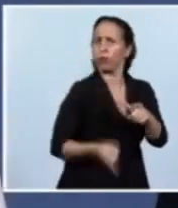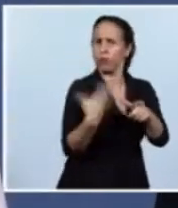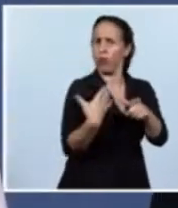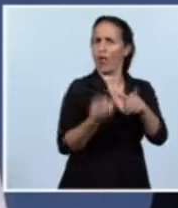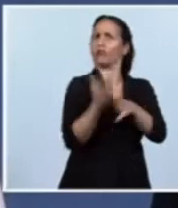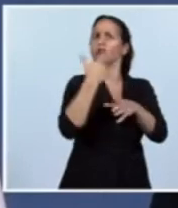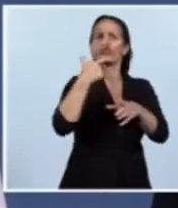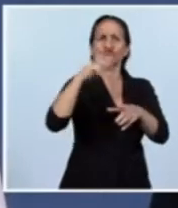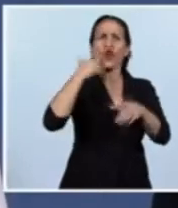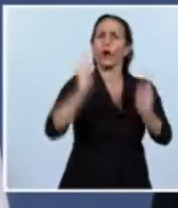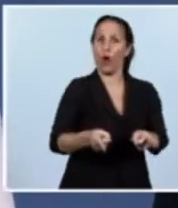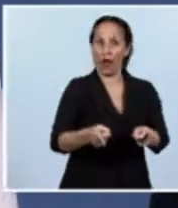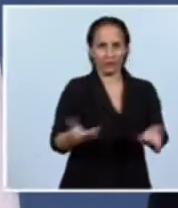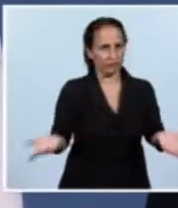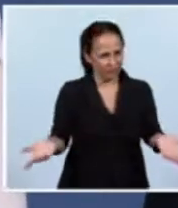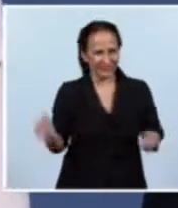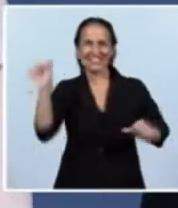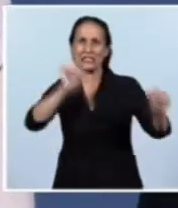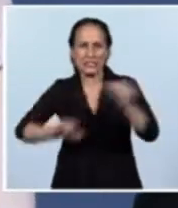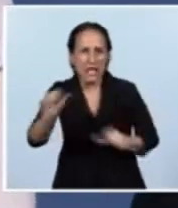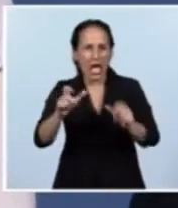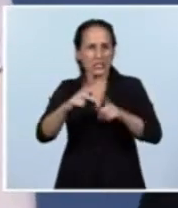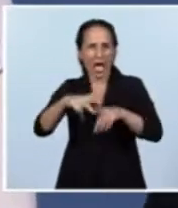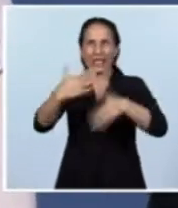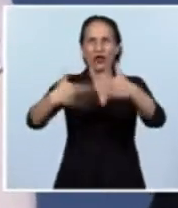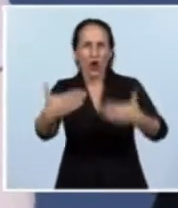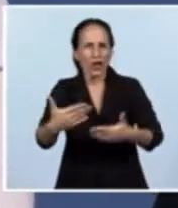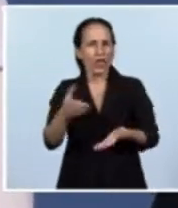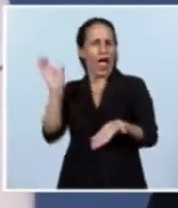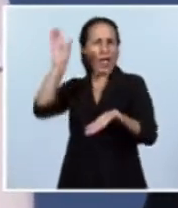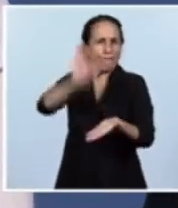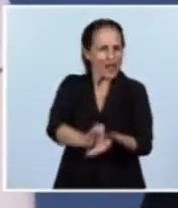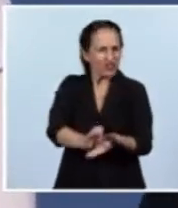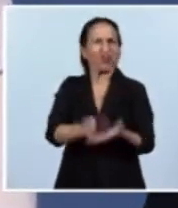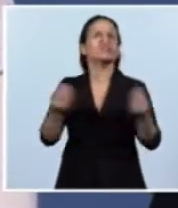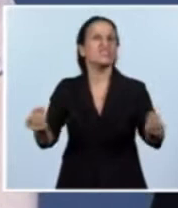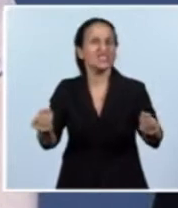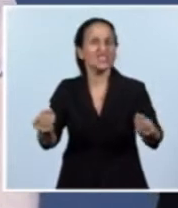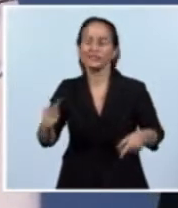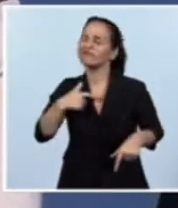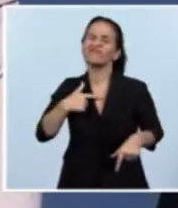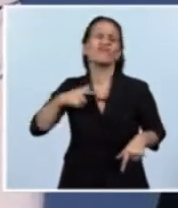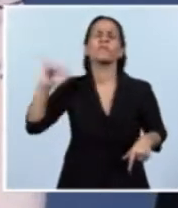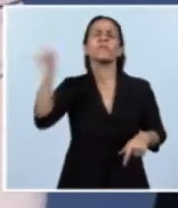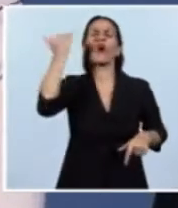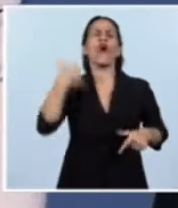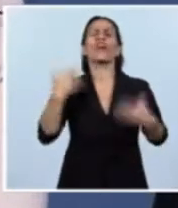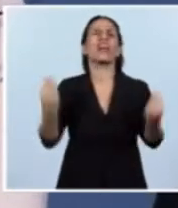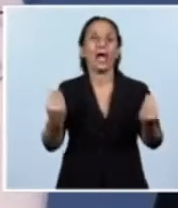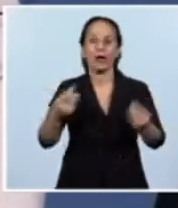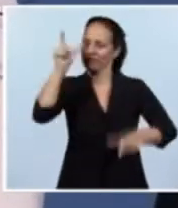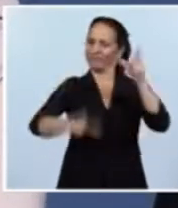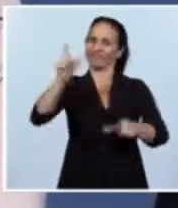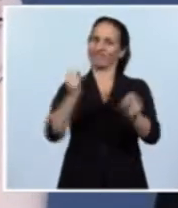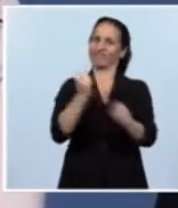ciencia y tecnología, no solamente habla de inversión, habla de lo mejor que tenemos, los recursos humanos